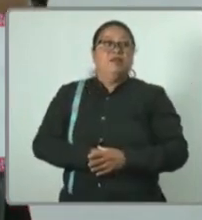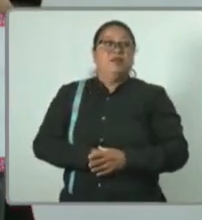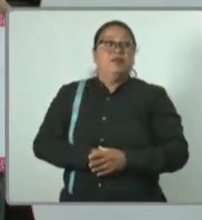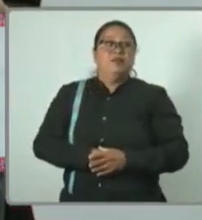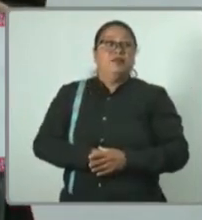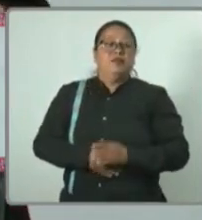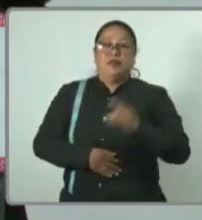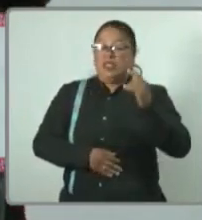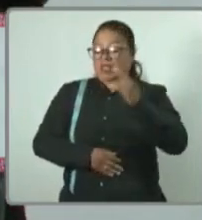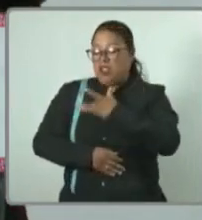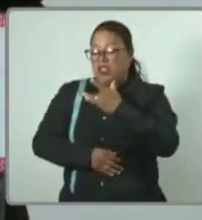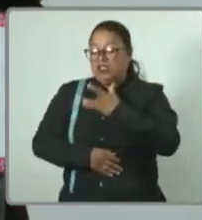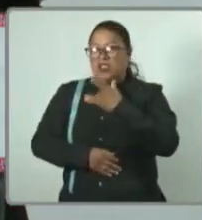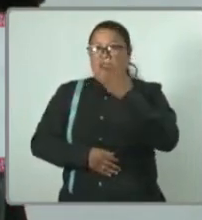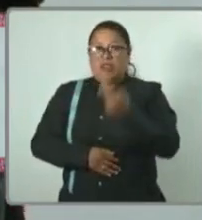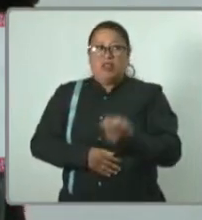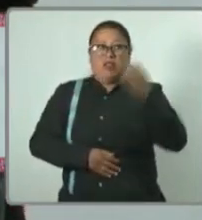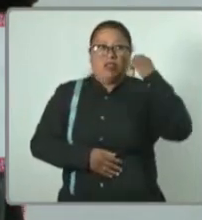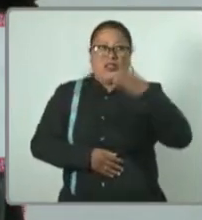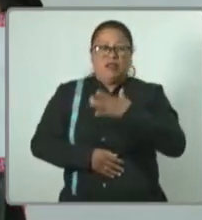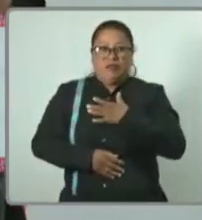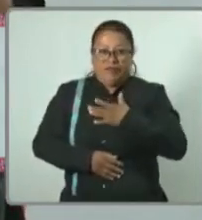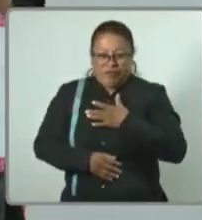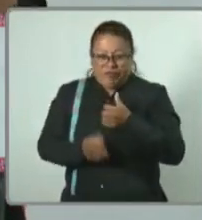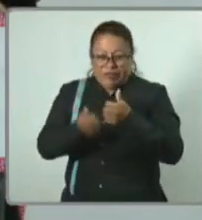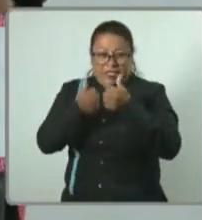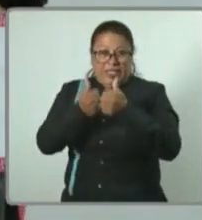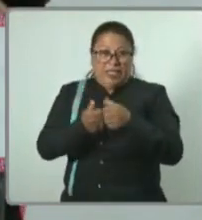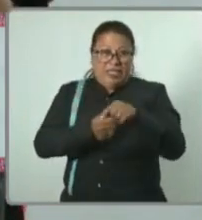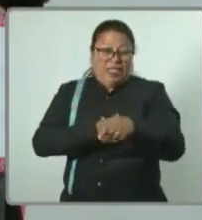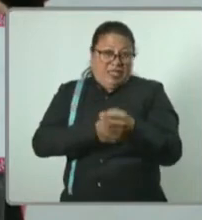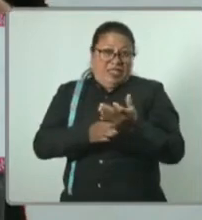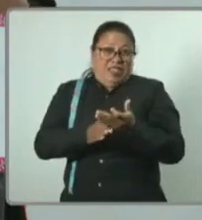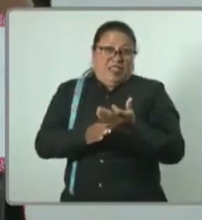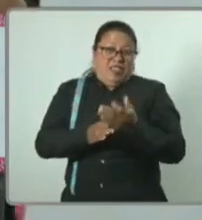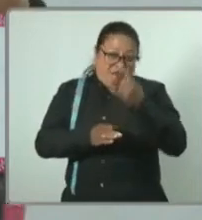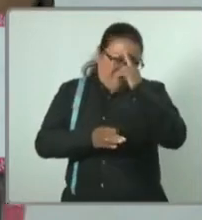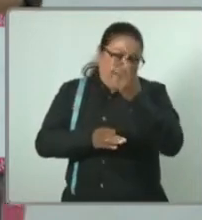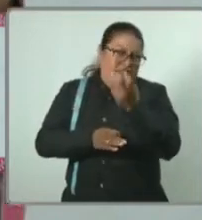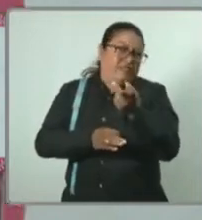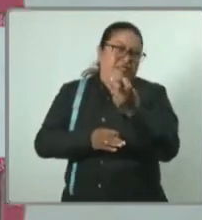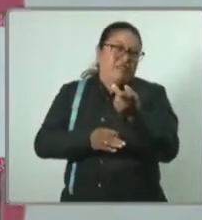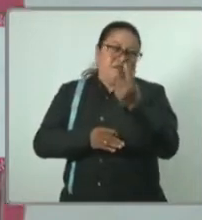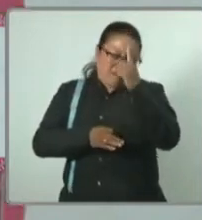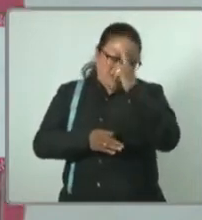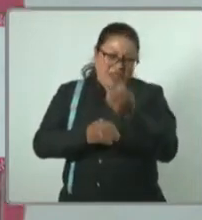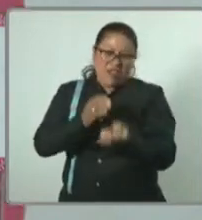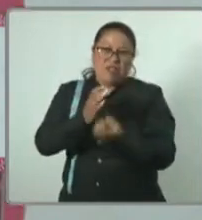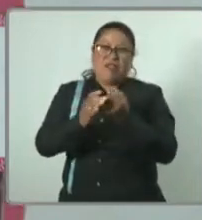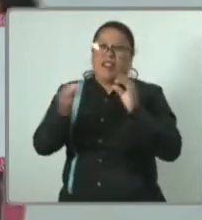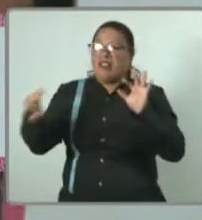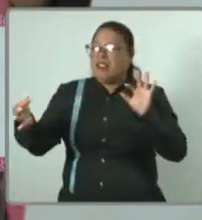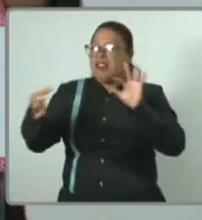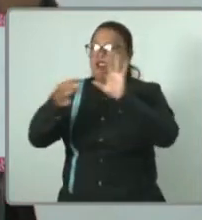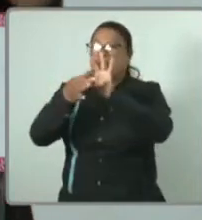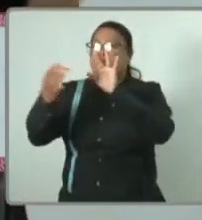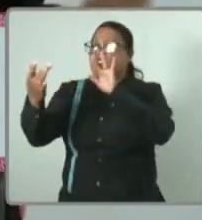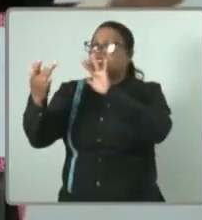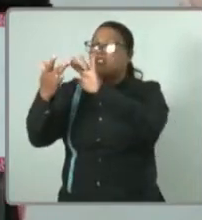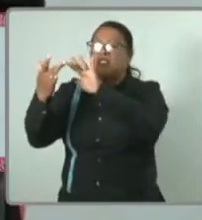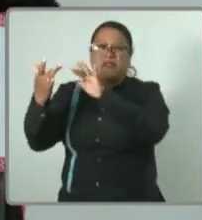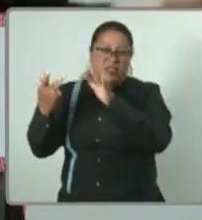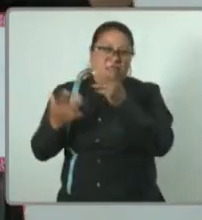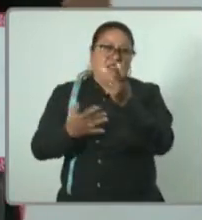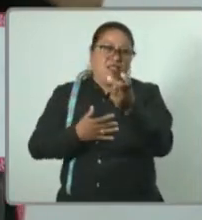Oaxaca, porque nosotros estamos aquí precisamente para eso, para poder crear esa conectividad y